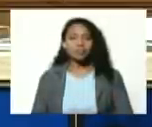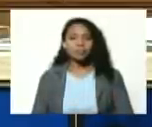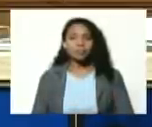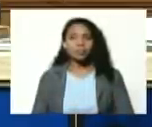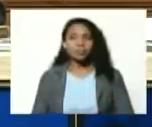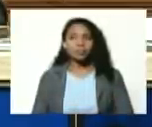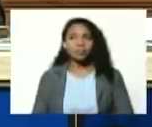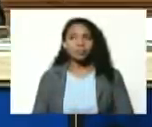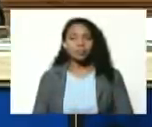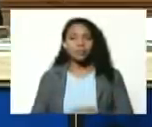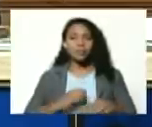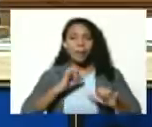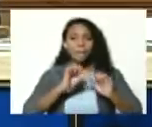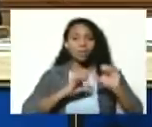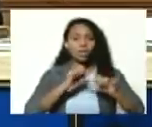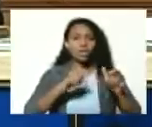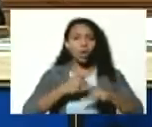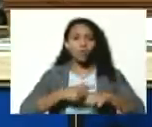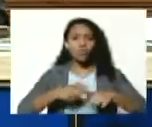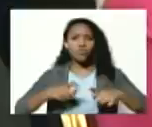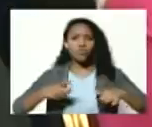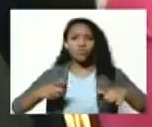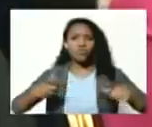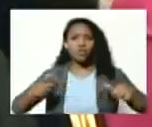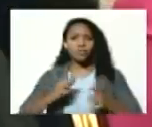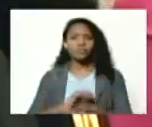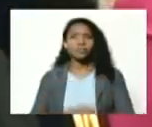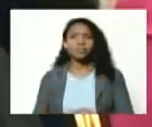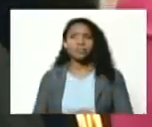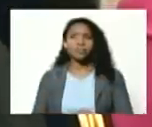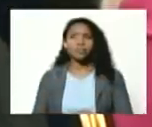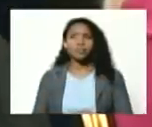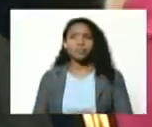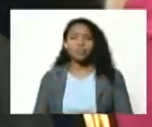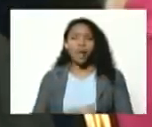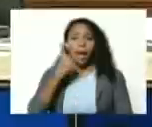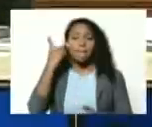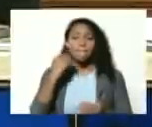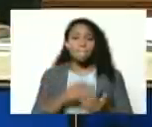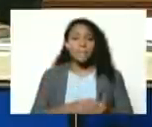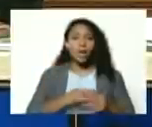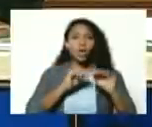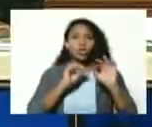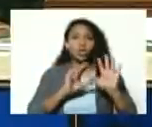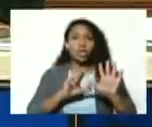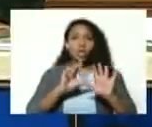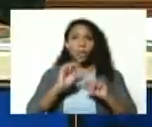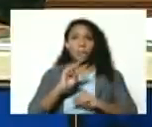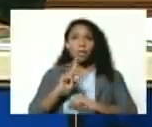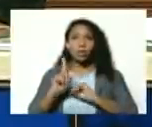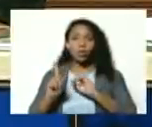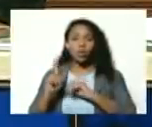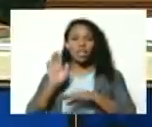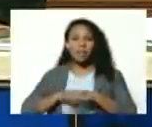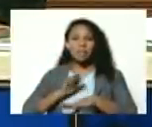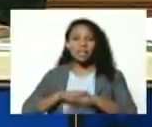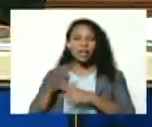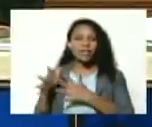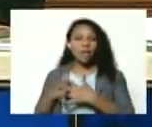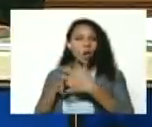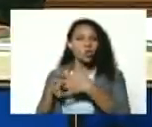del proceso de emancipación en 1821 que estaba pasando en Estados Unidos